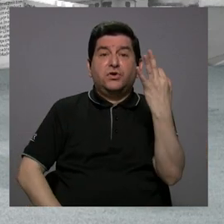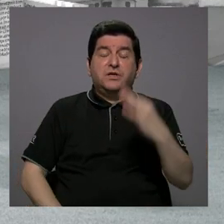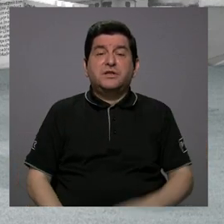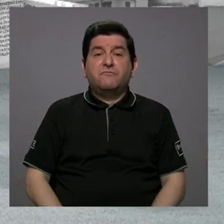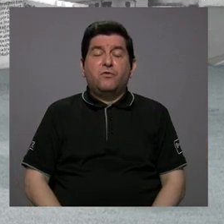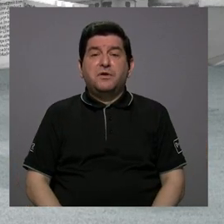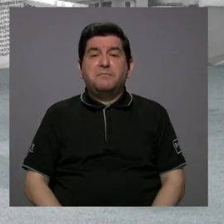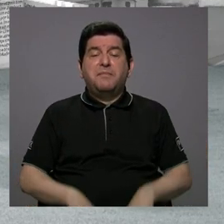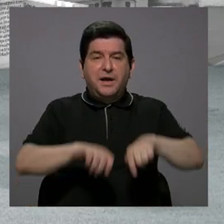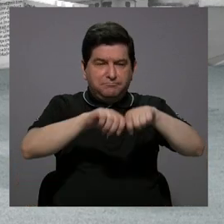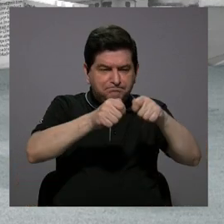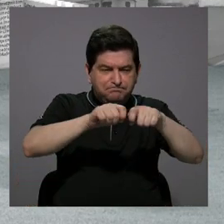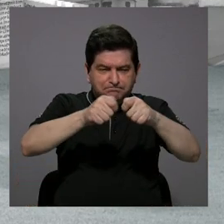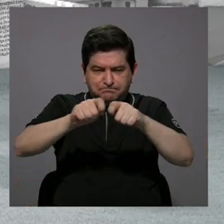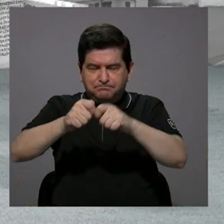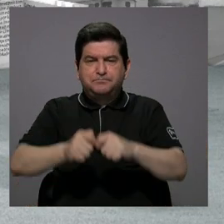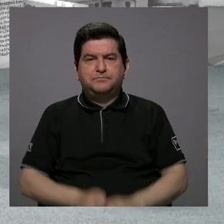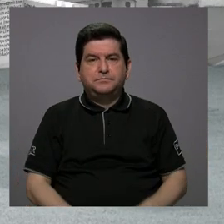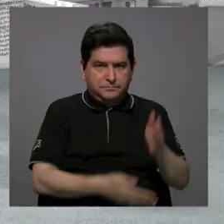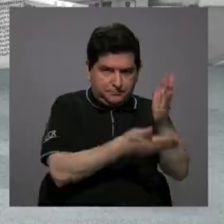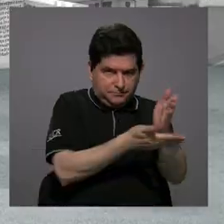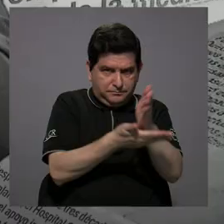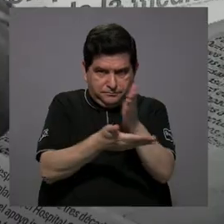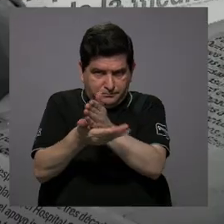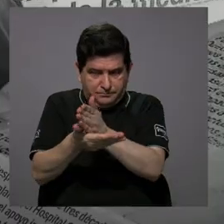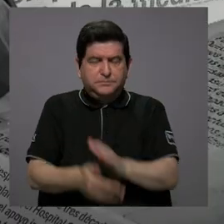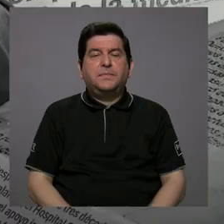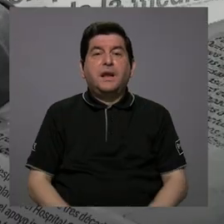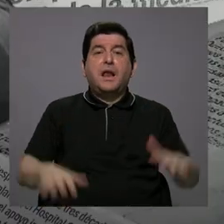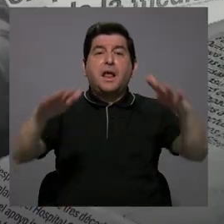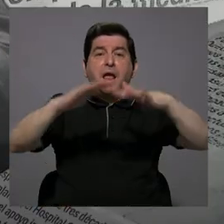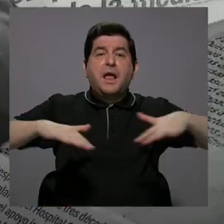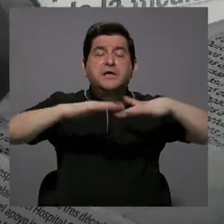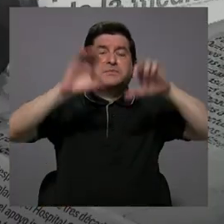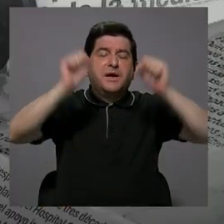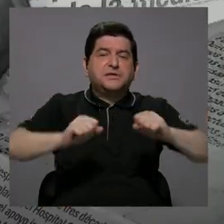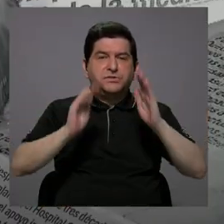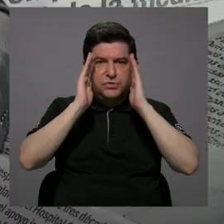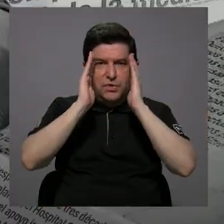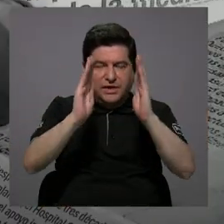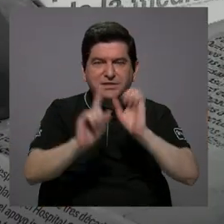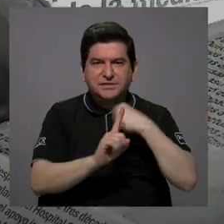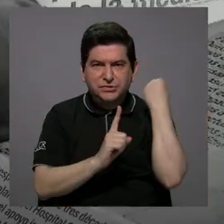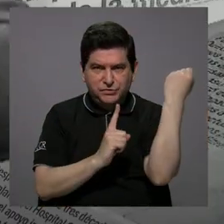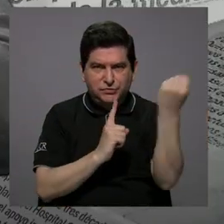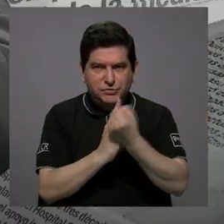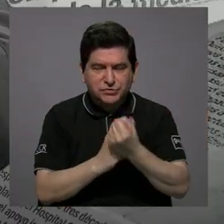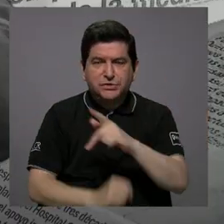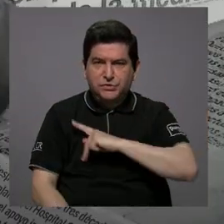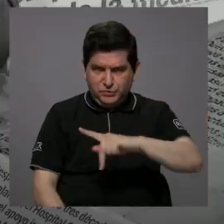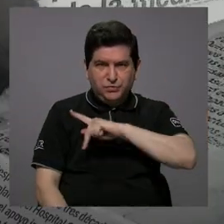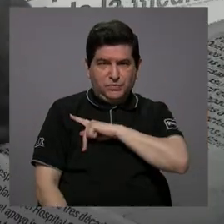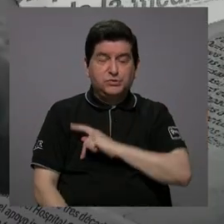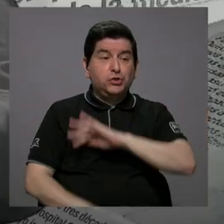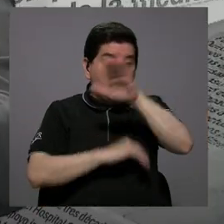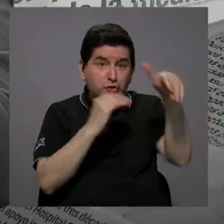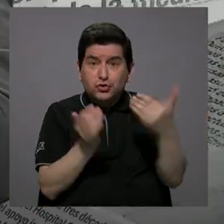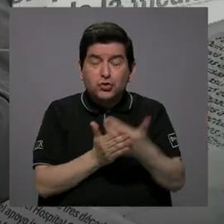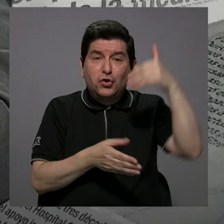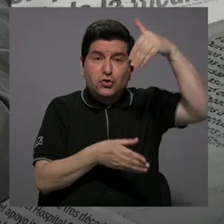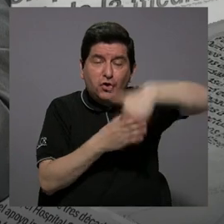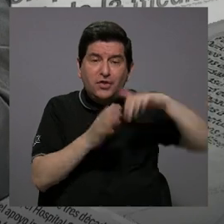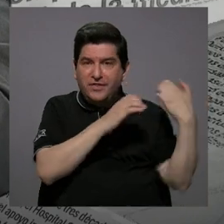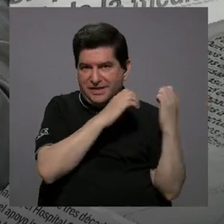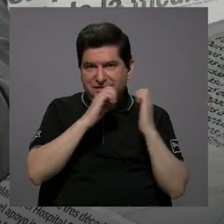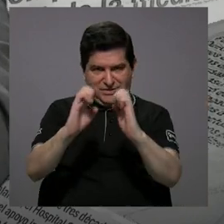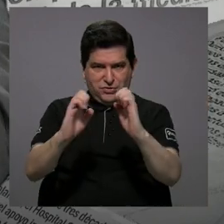más fraccionada, que las personas puedan tener un espacio para ir a atender algunas cuestiones personales. O sea, todo eso dentro de